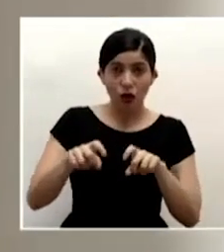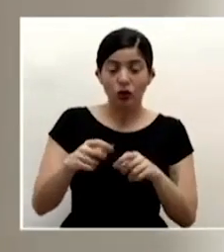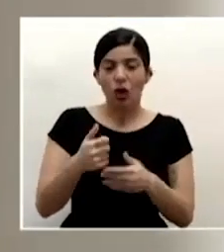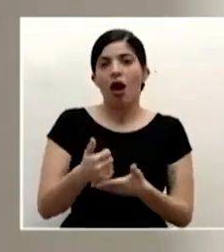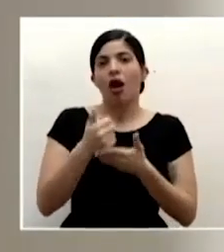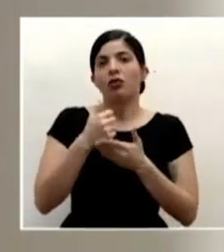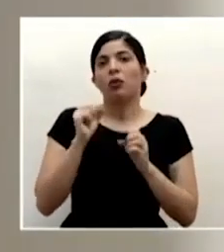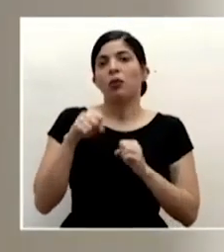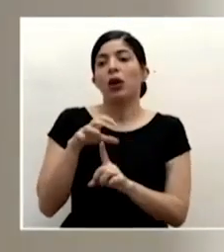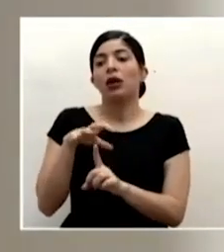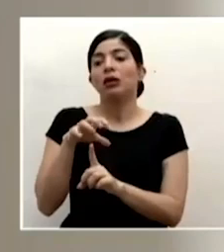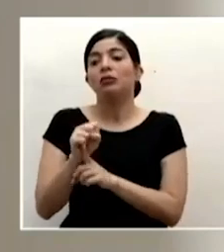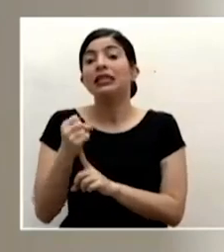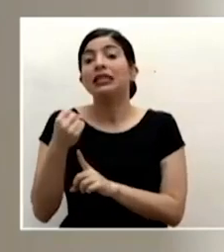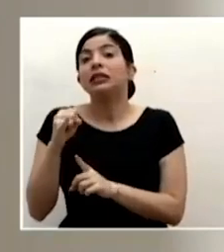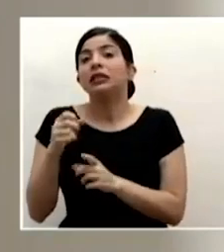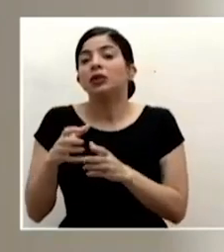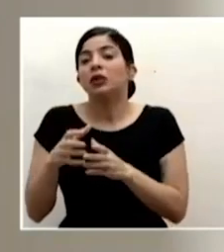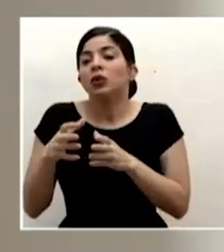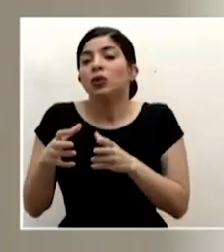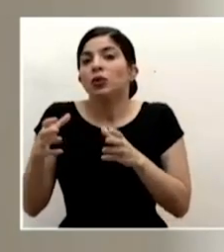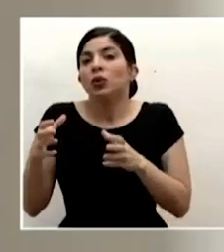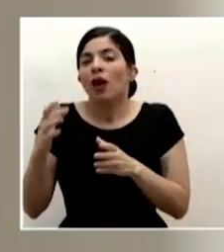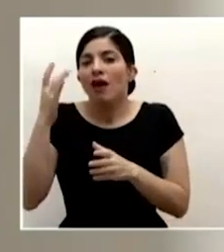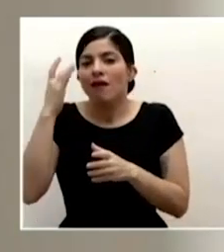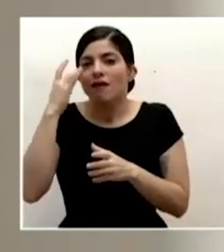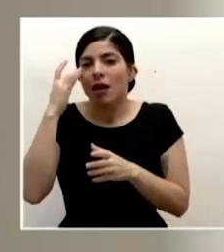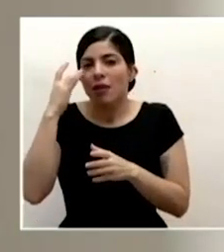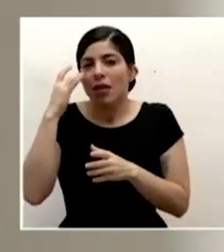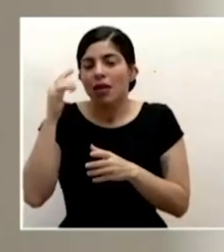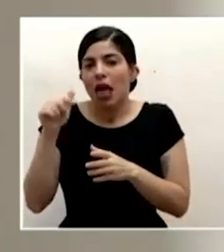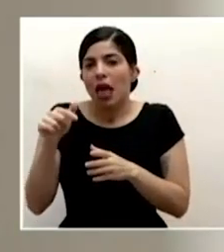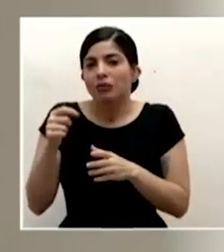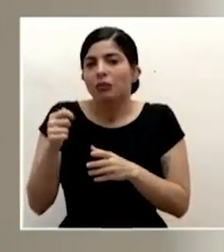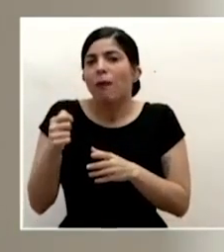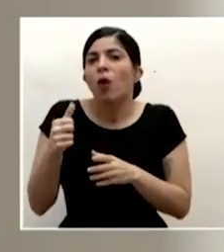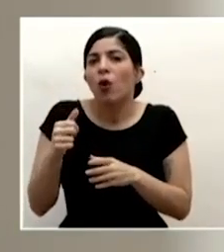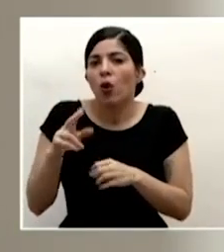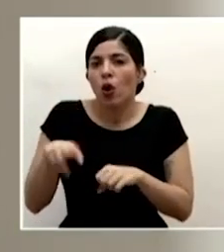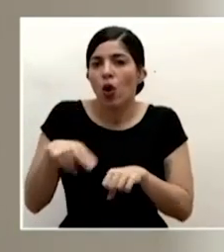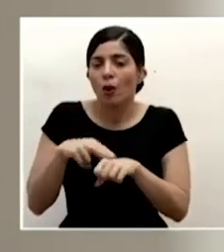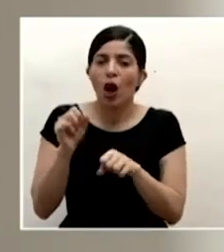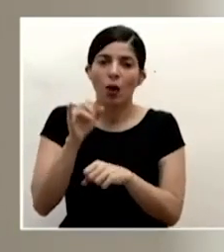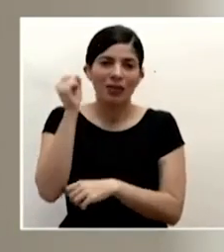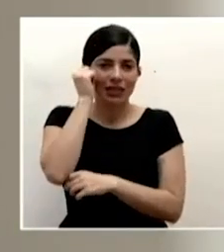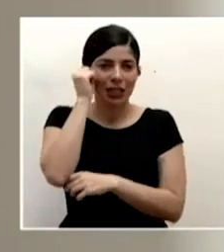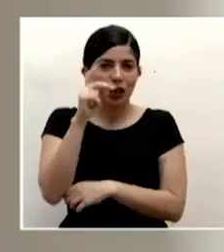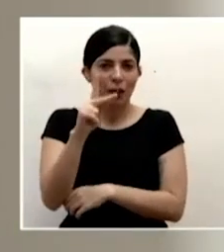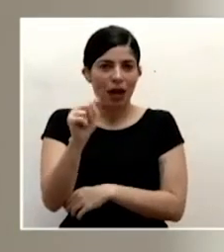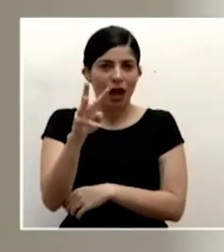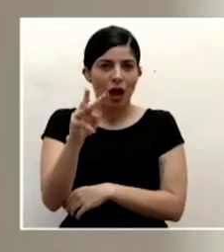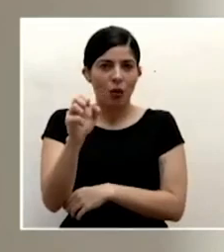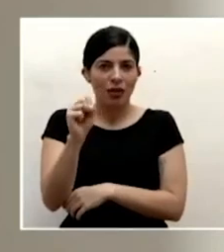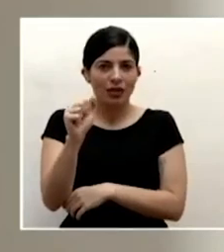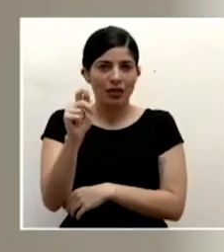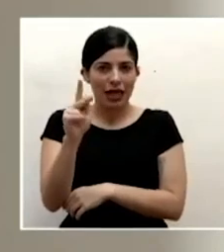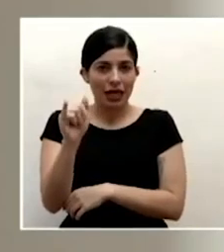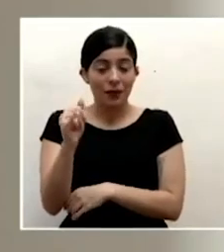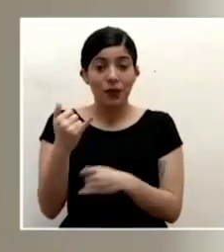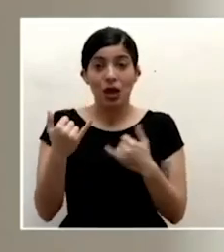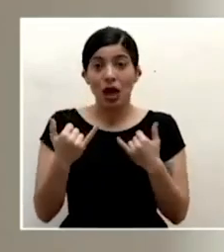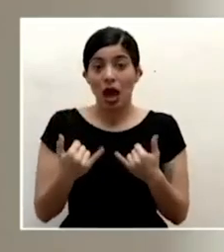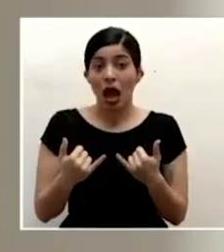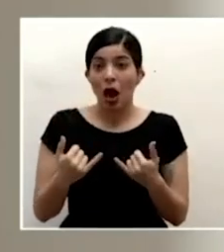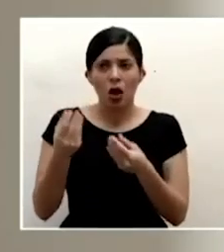sensible en enfermedades que son en realidad poco frecuentes como el síndrome de kawasaki en este momento no hemos tenido ningún reporte de aumento de